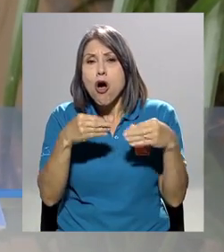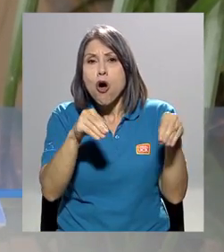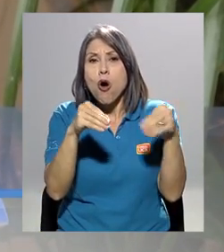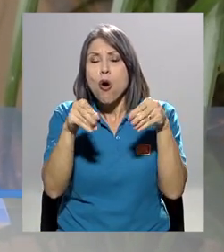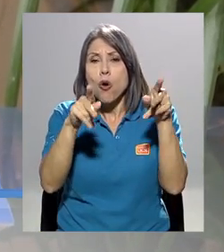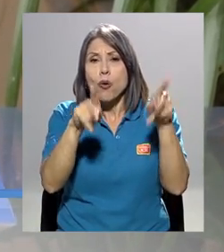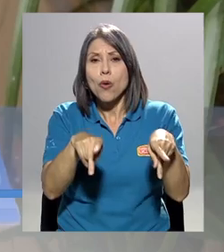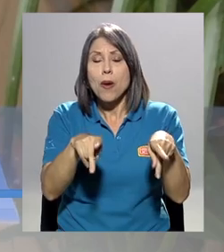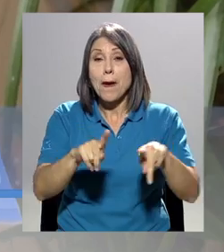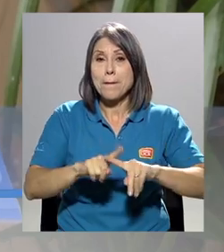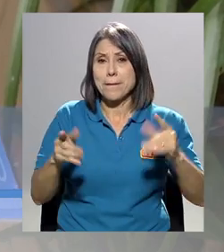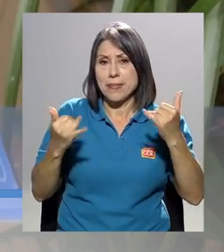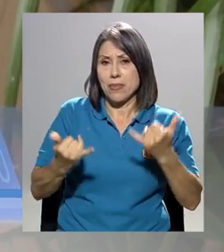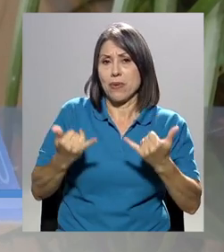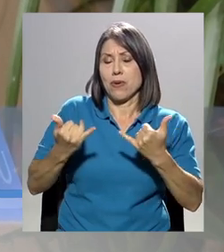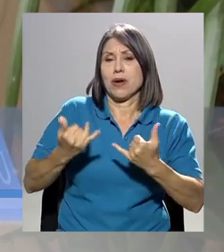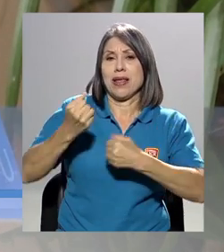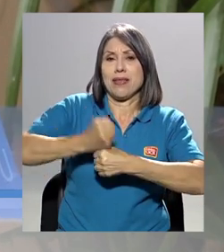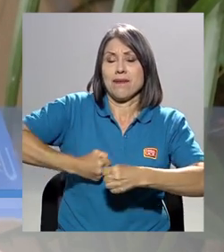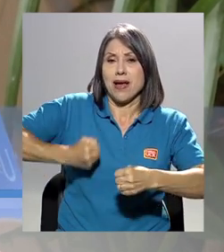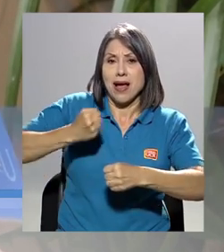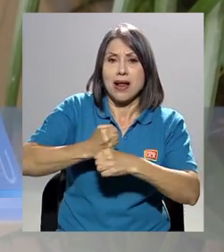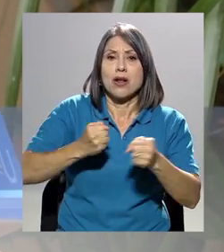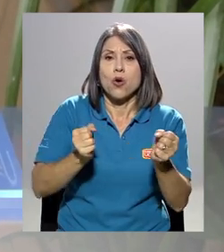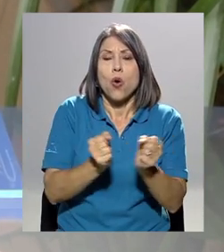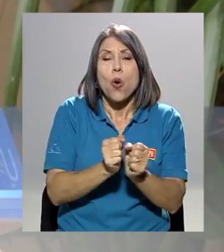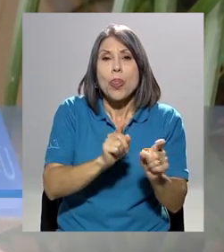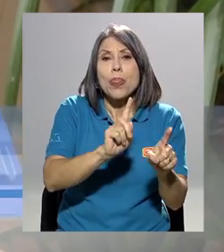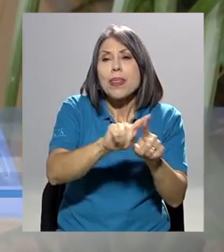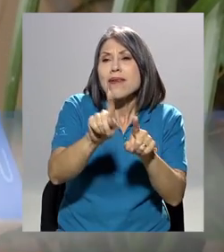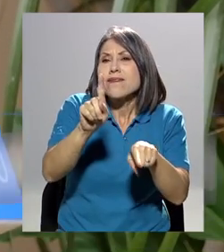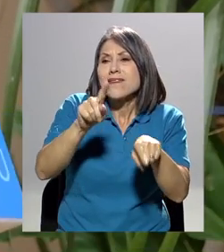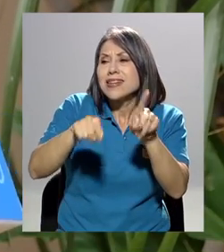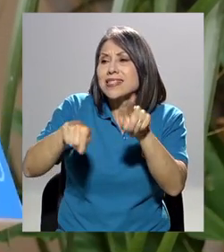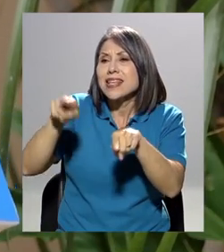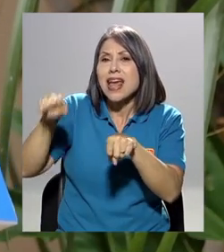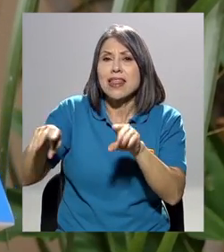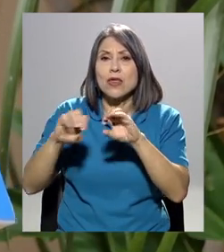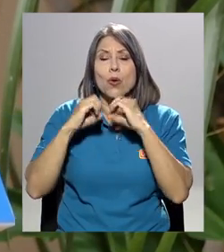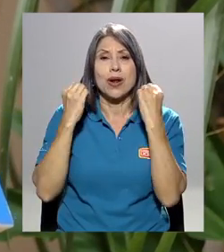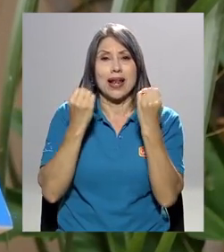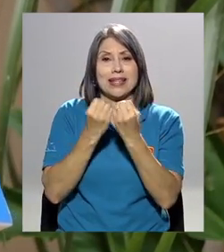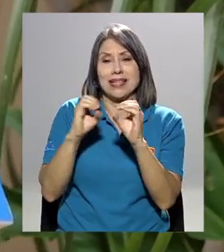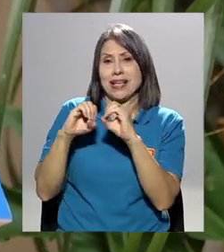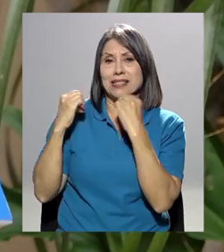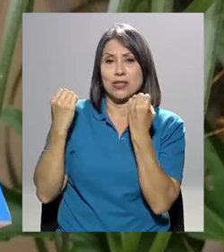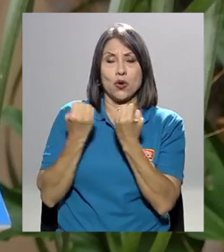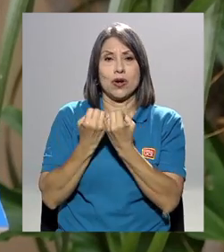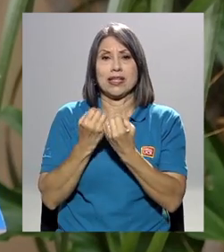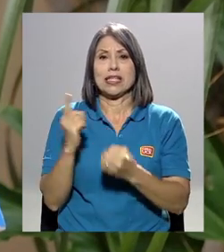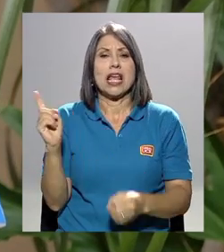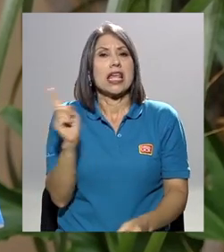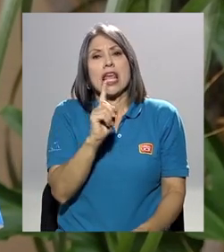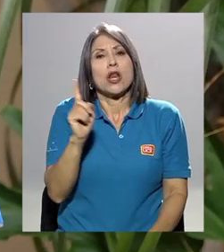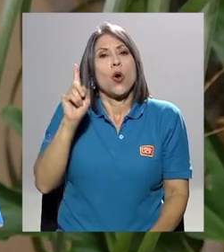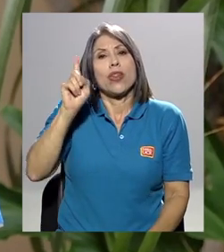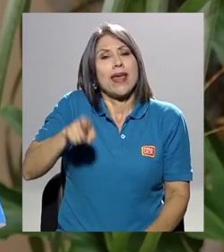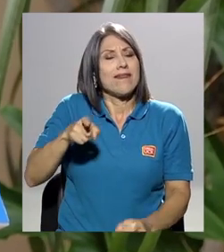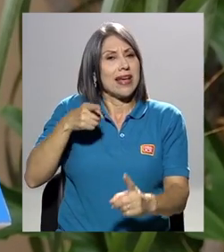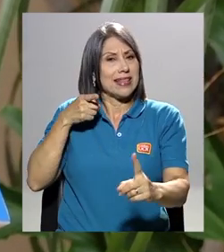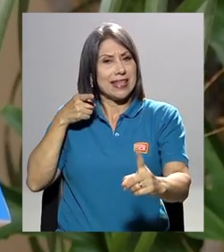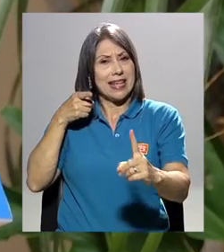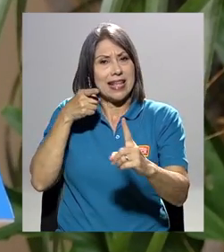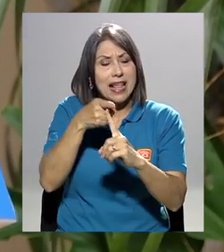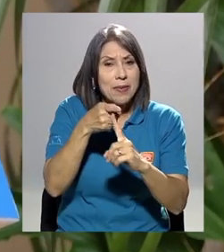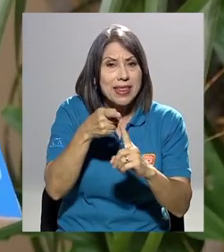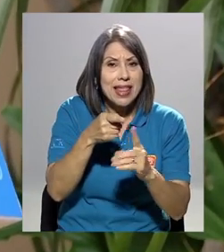trabajar un poco con la diversidad de organizaciones civiles que no propiamente tengan que dirigirse su trabajo directamente